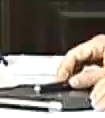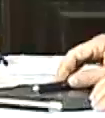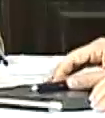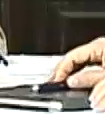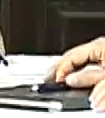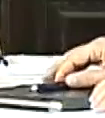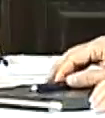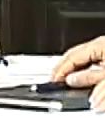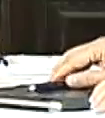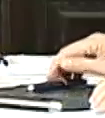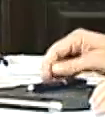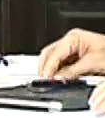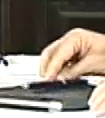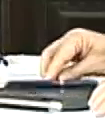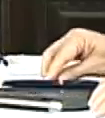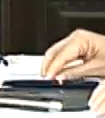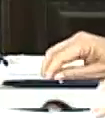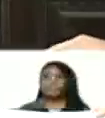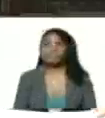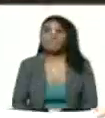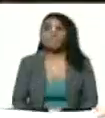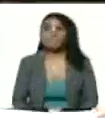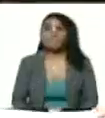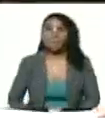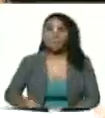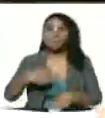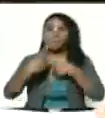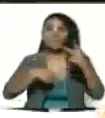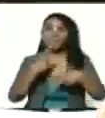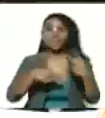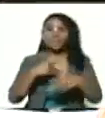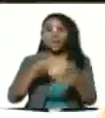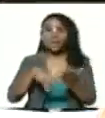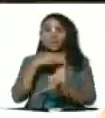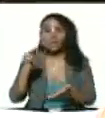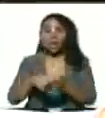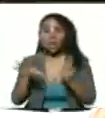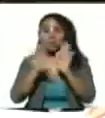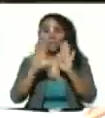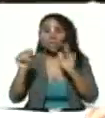Asamblea Nacional del Proceso Popular Constituyente, 1999.